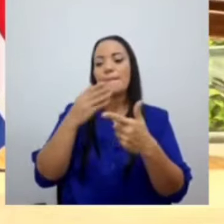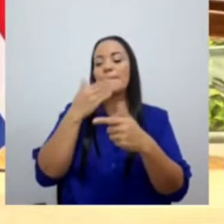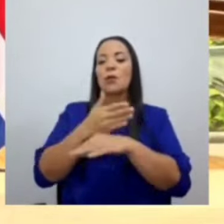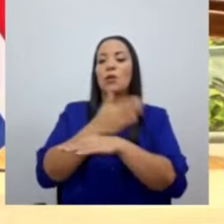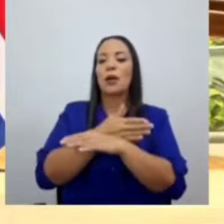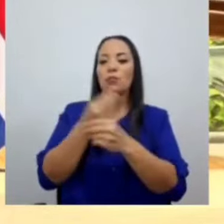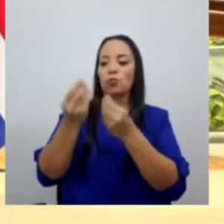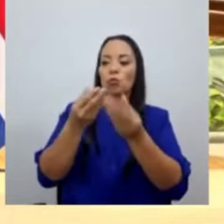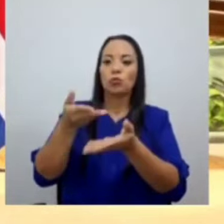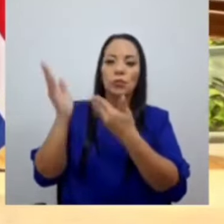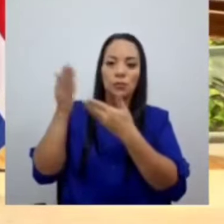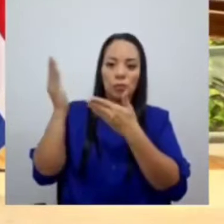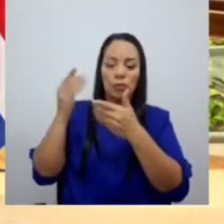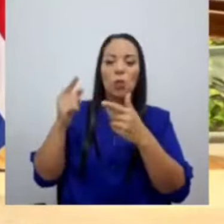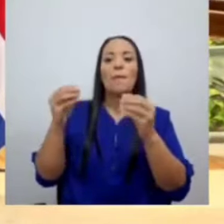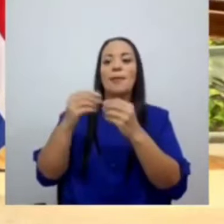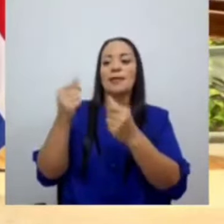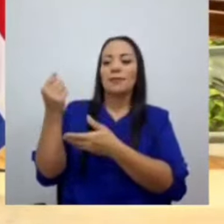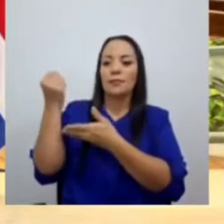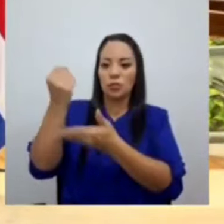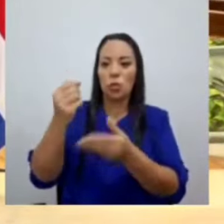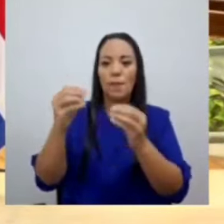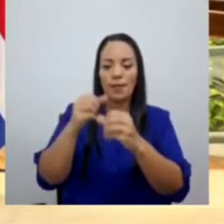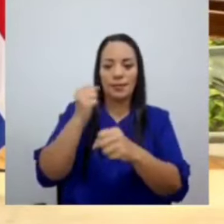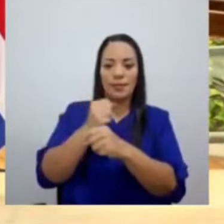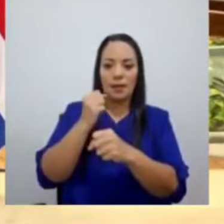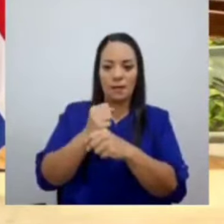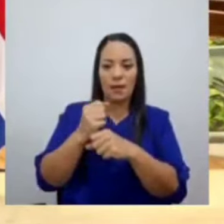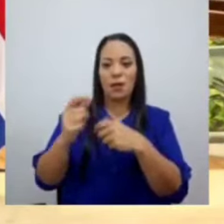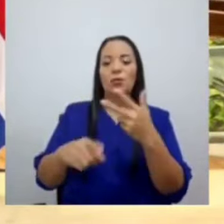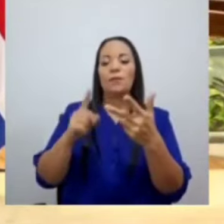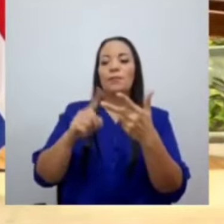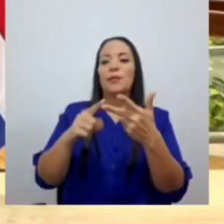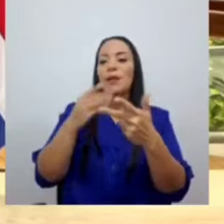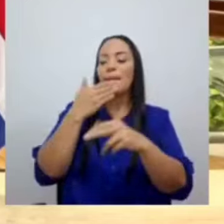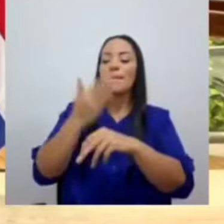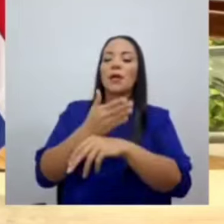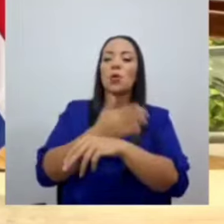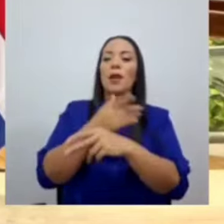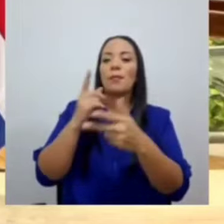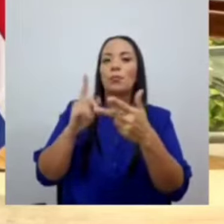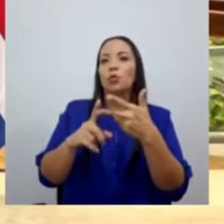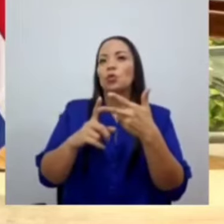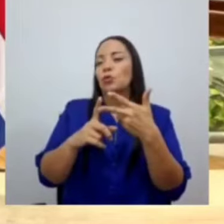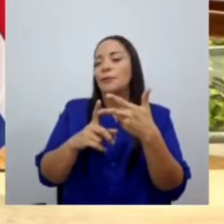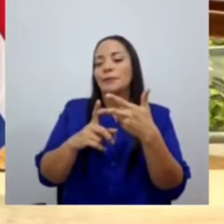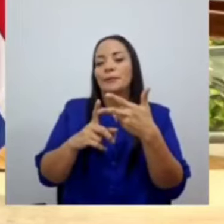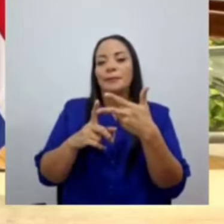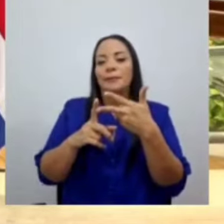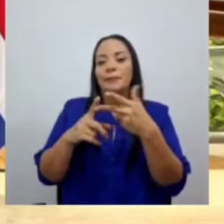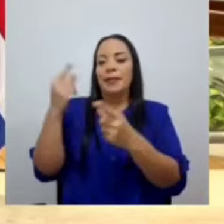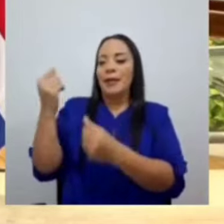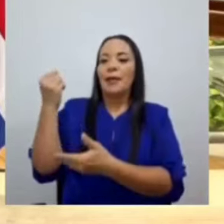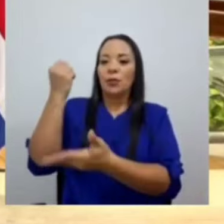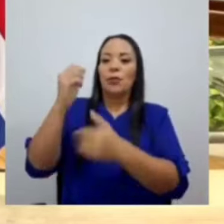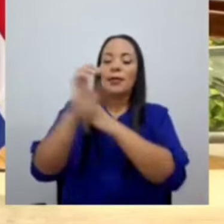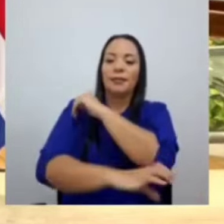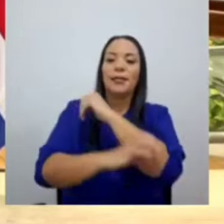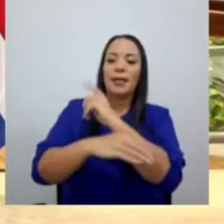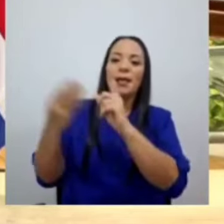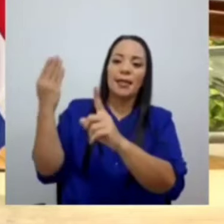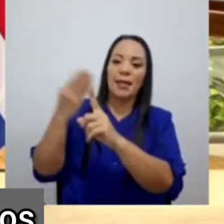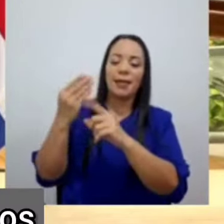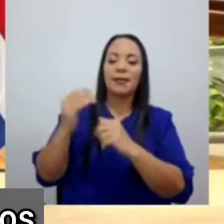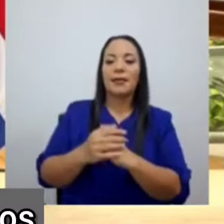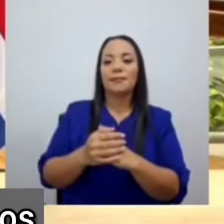exportaciones, más inversión, más trabajos. Mejoramos la inversión extranjera directa.